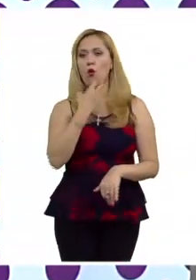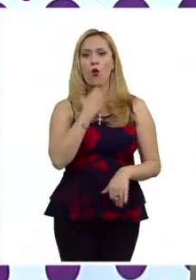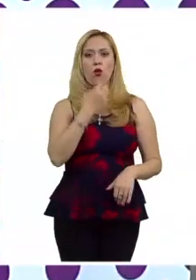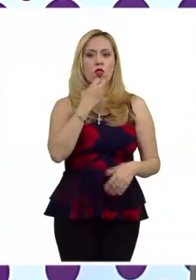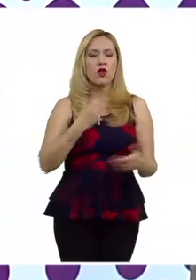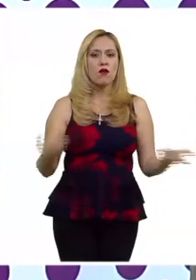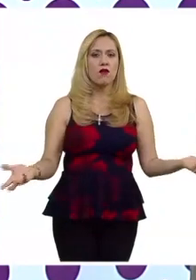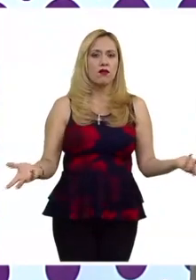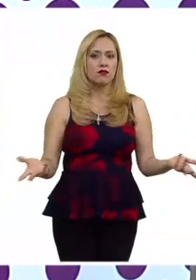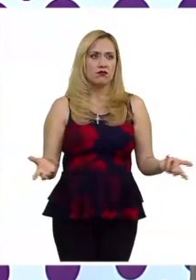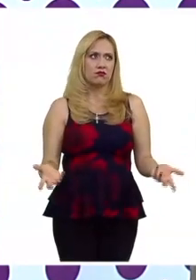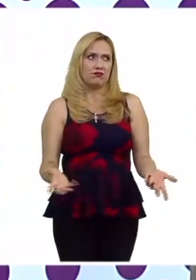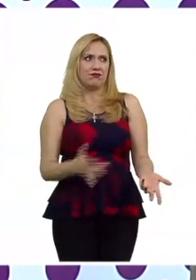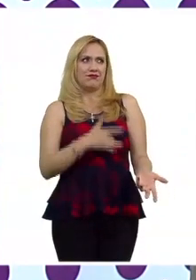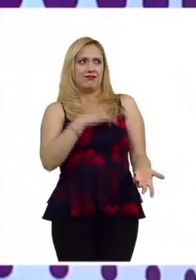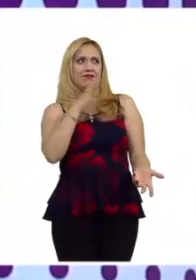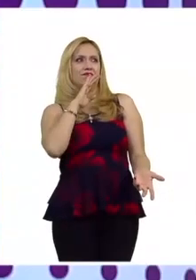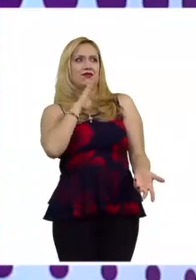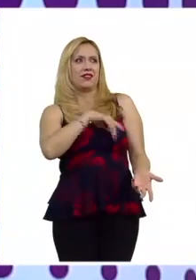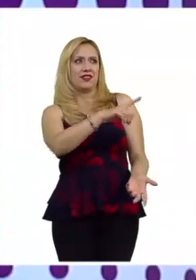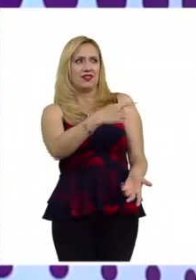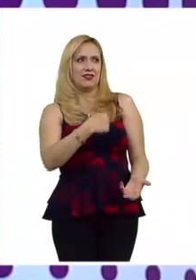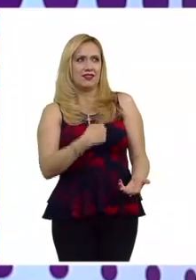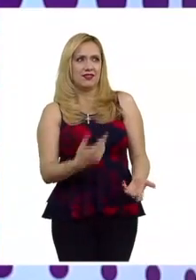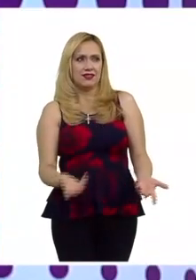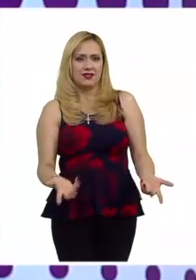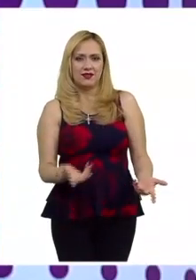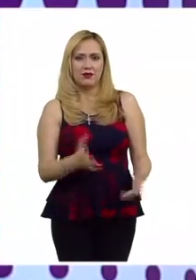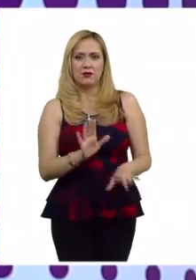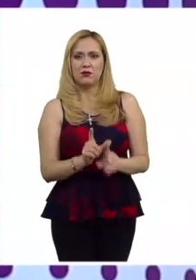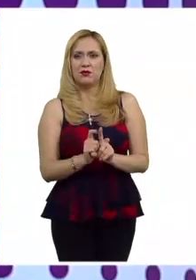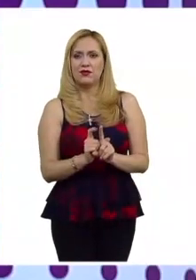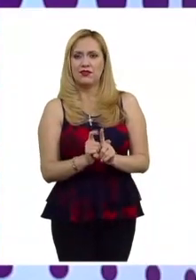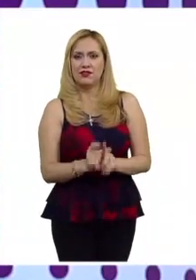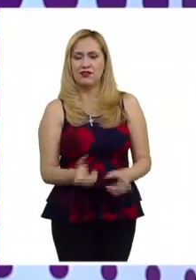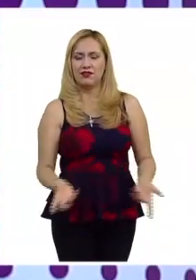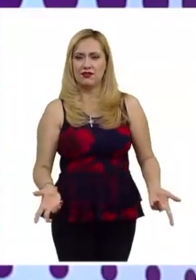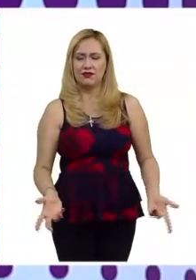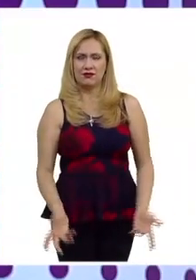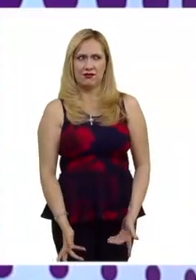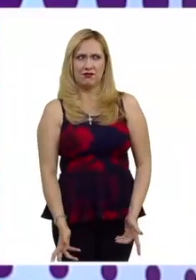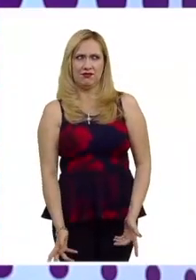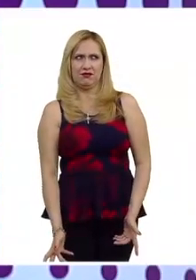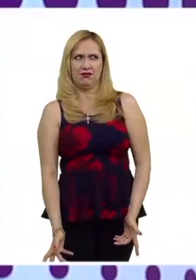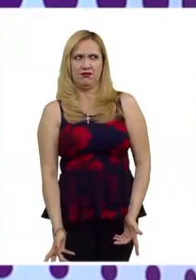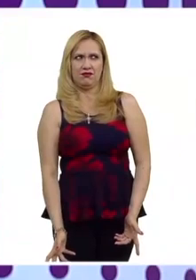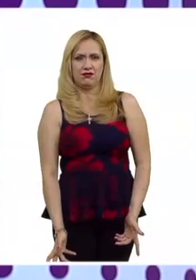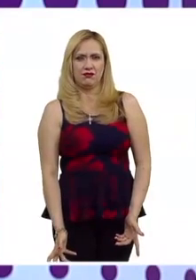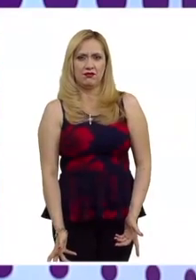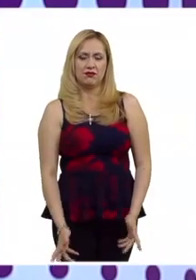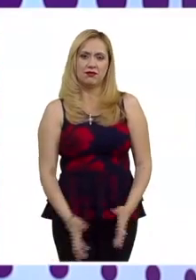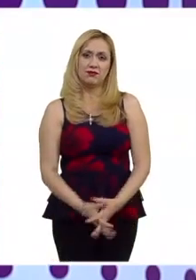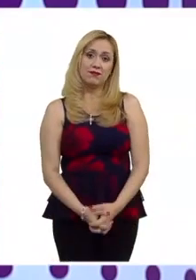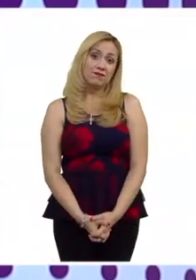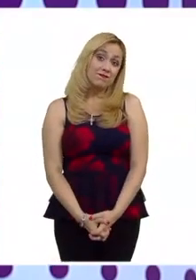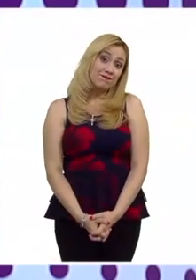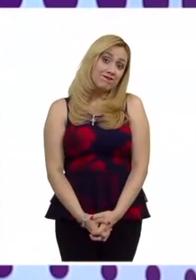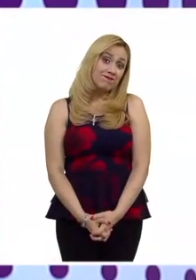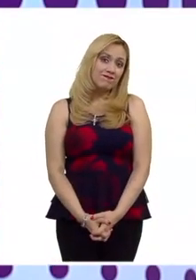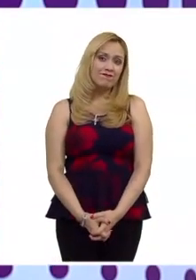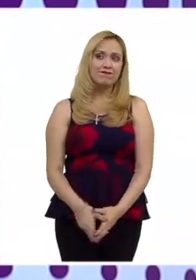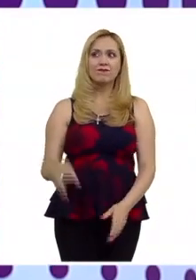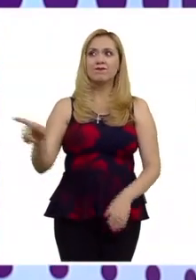y que se sentían discriminados entonces recordemos y esto es muy importante que aquí no es la empresa o nadie que